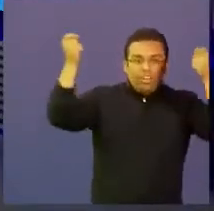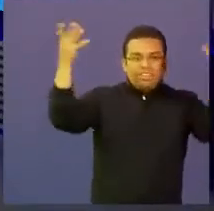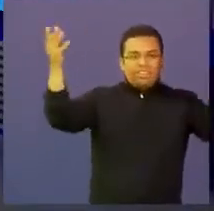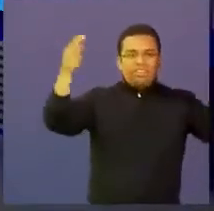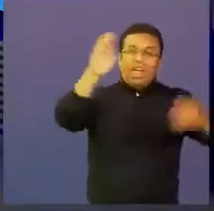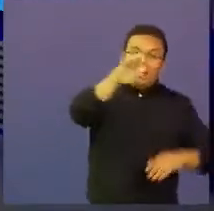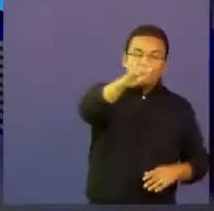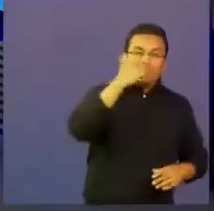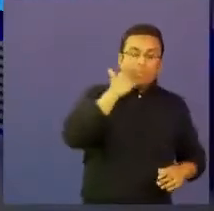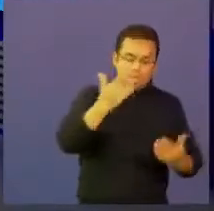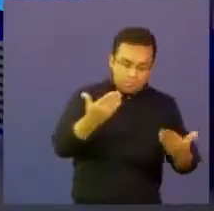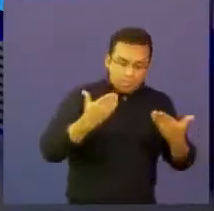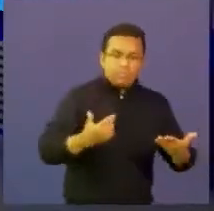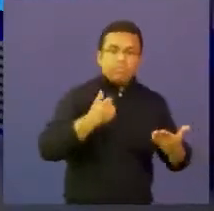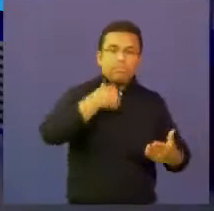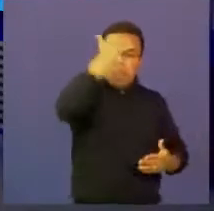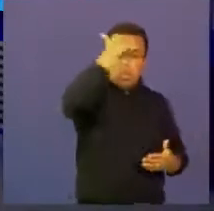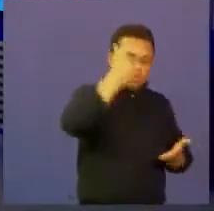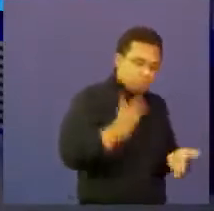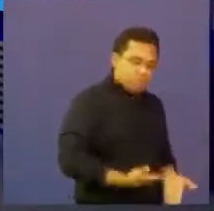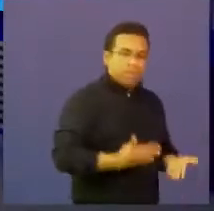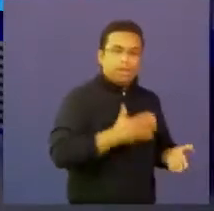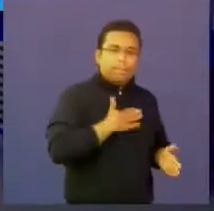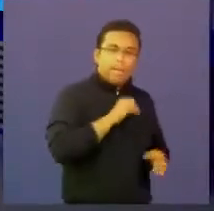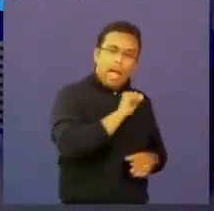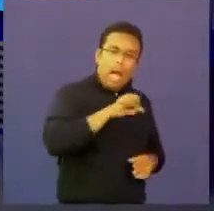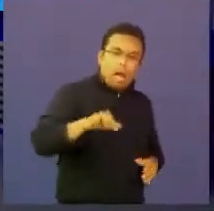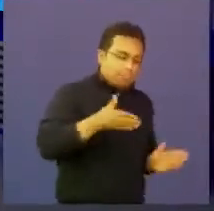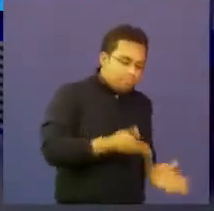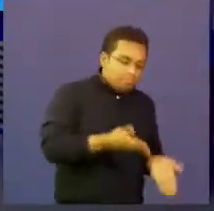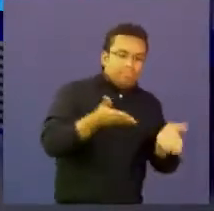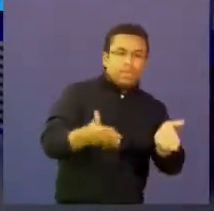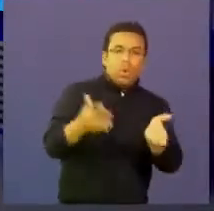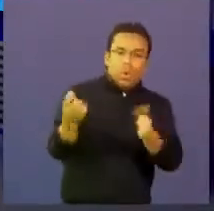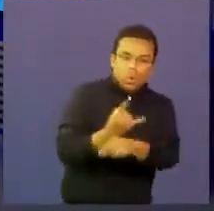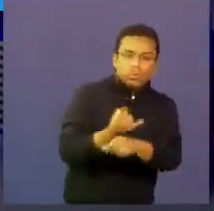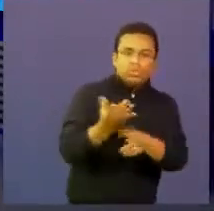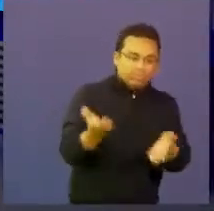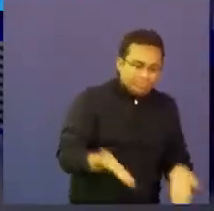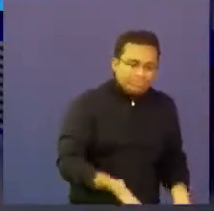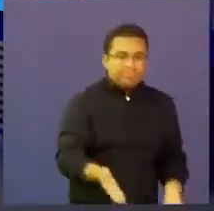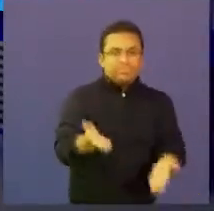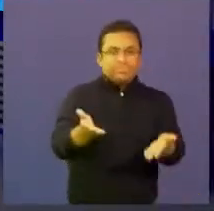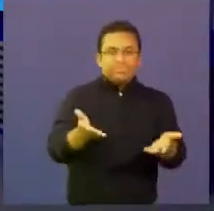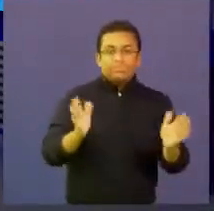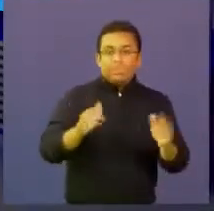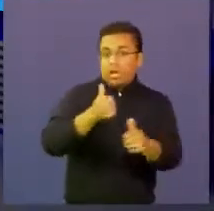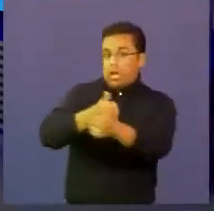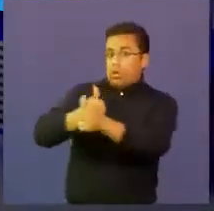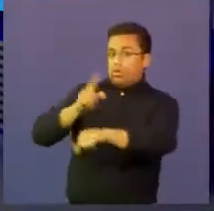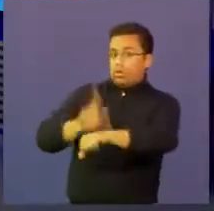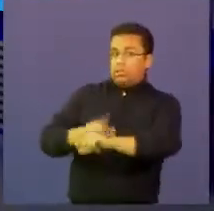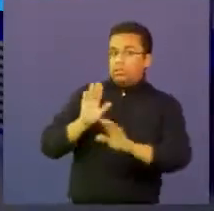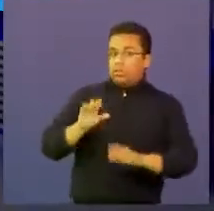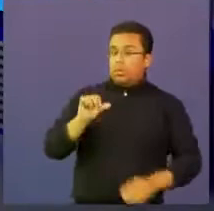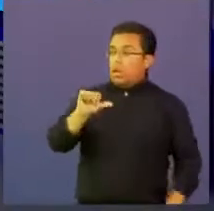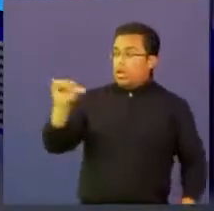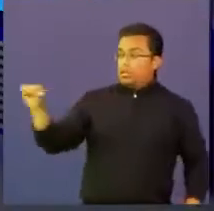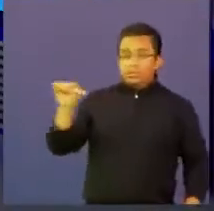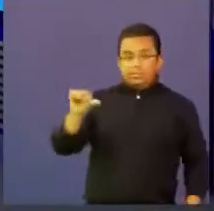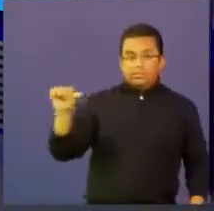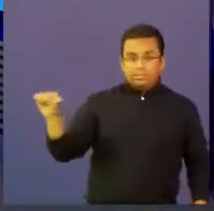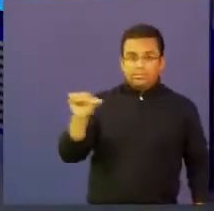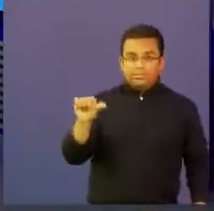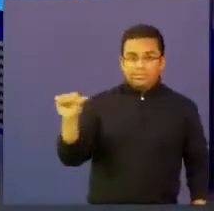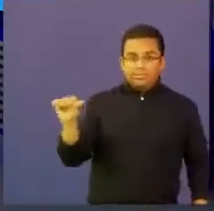que le diga a los docentes que bueno que aquí está que lo usen y para eso pues cada uno va a tener un tiempo voy a empezar con las niñas Brigitte